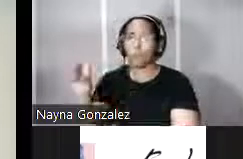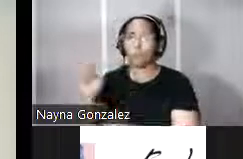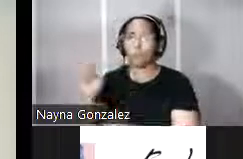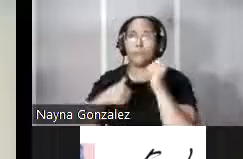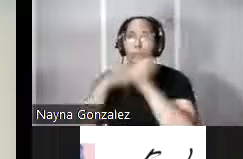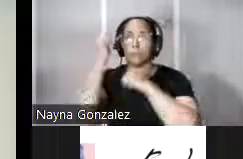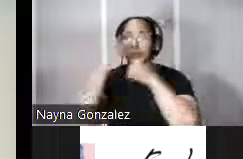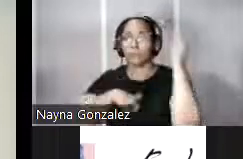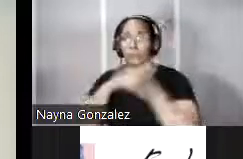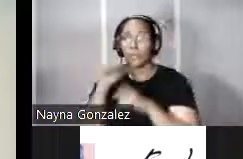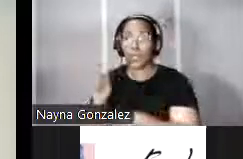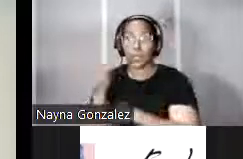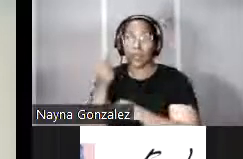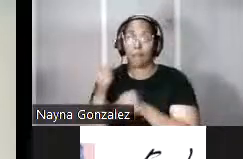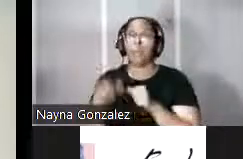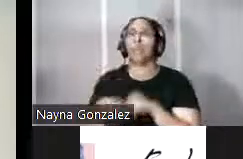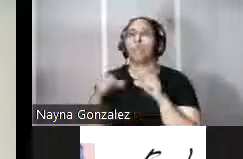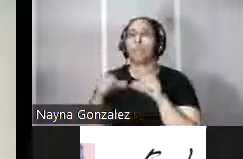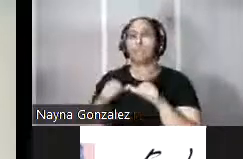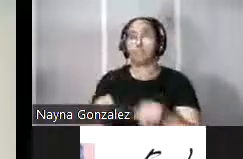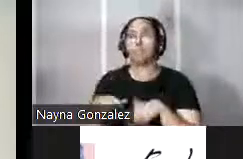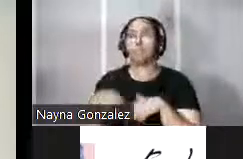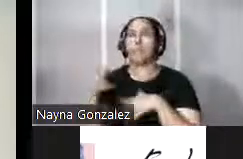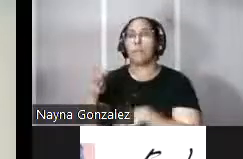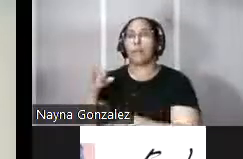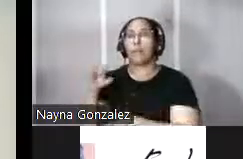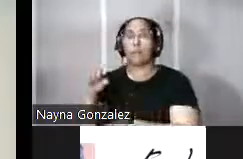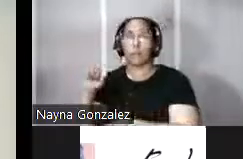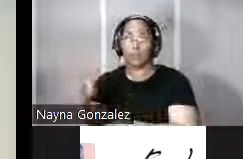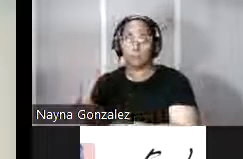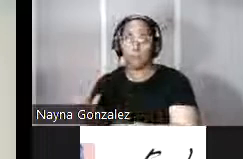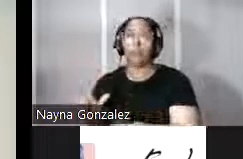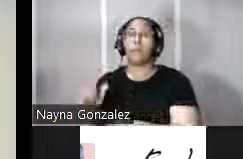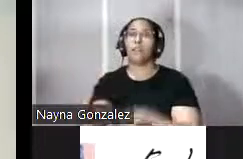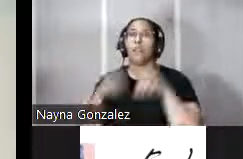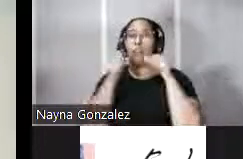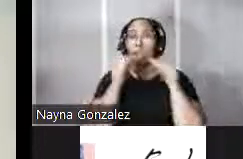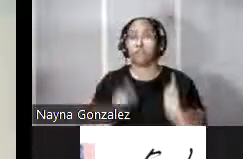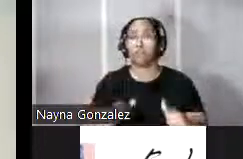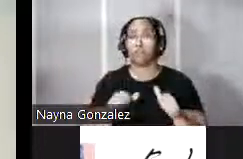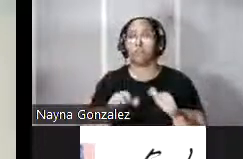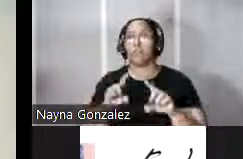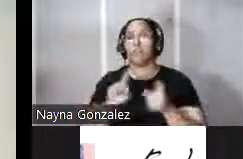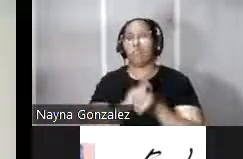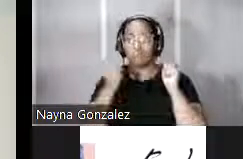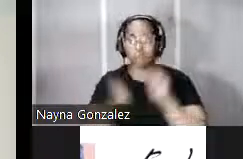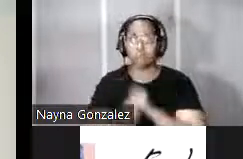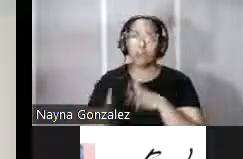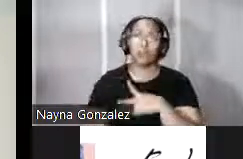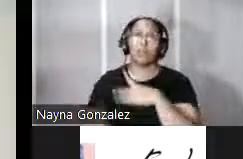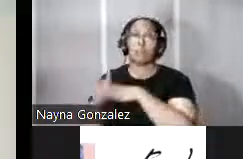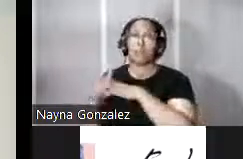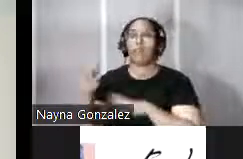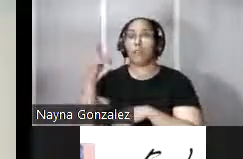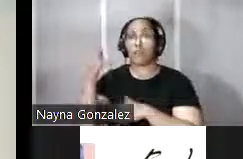esas primeras obras defensivas siguiendo el modelo medieval posteriormente se recurre a esa arquitectura avaluartada y con la aparición del cañón de